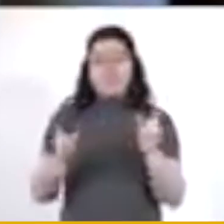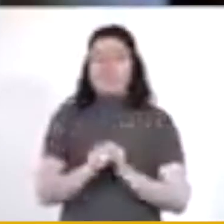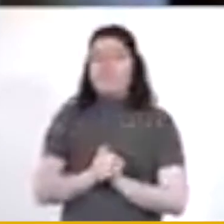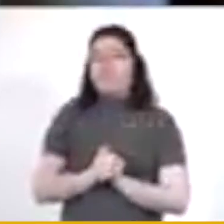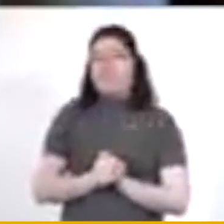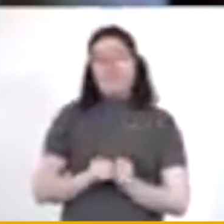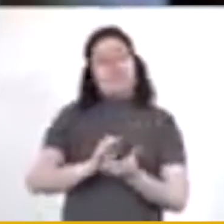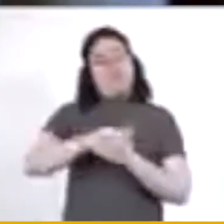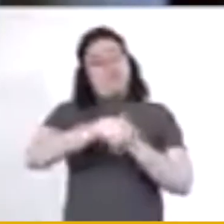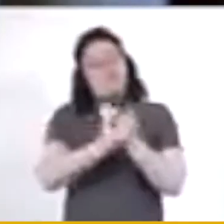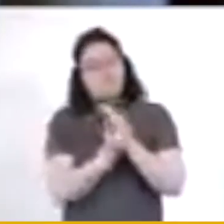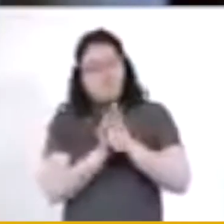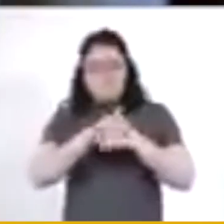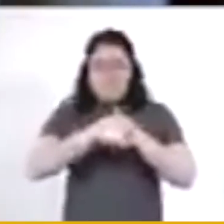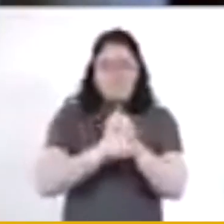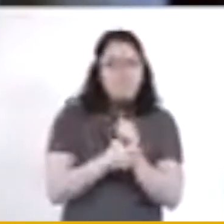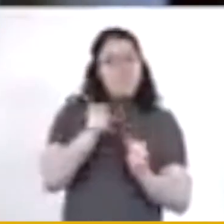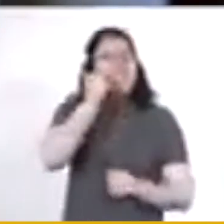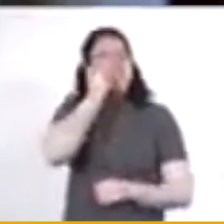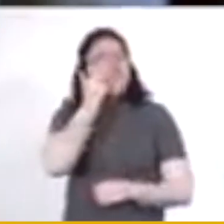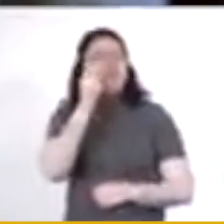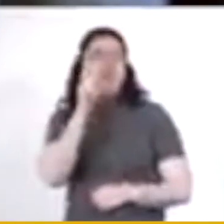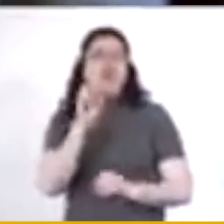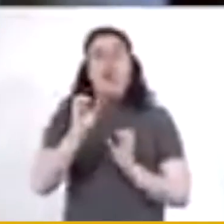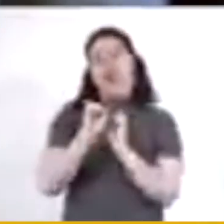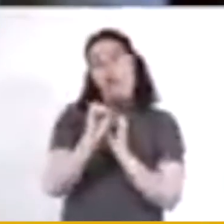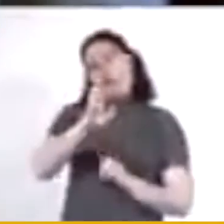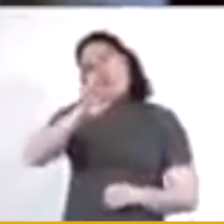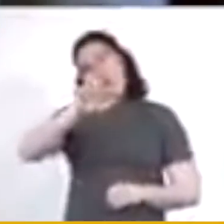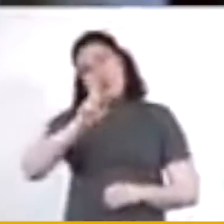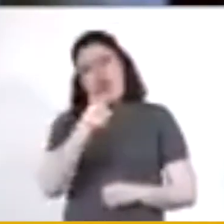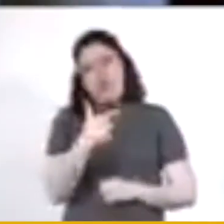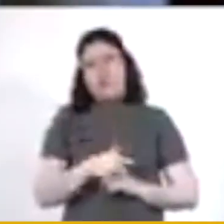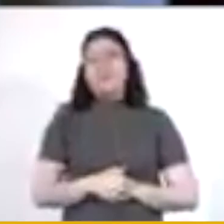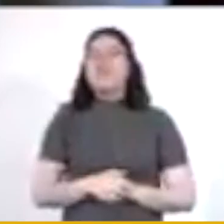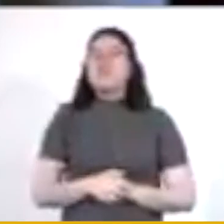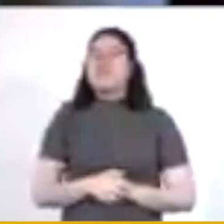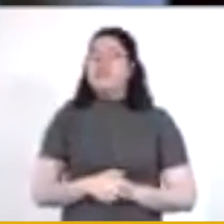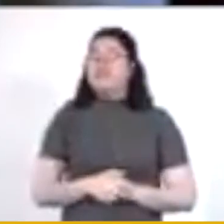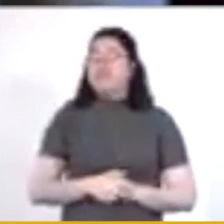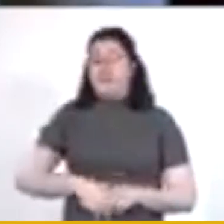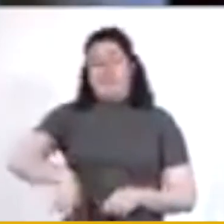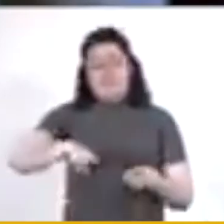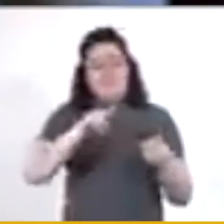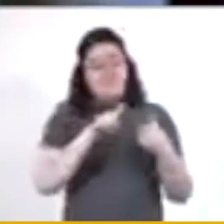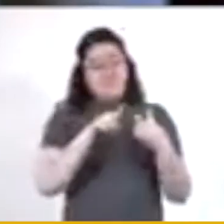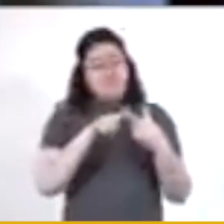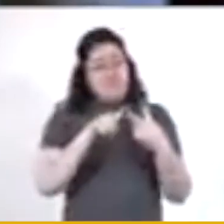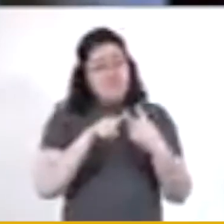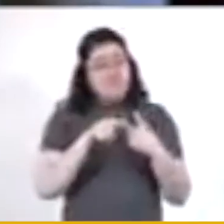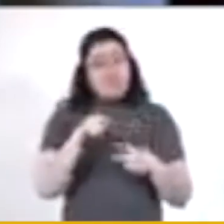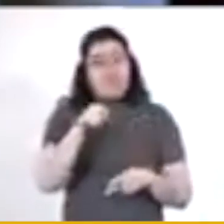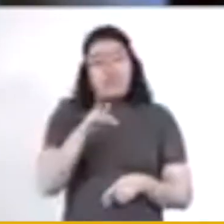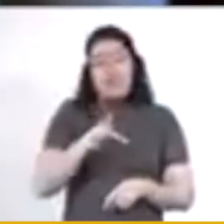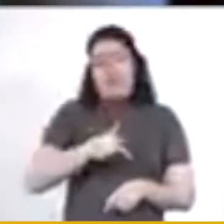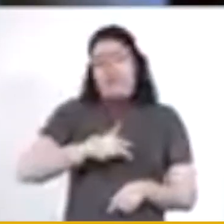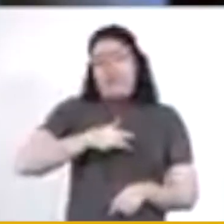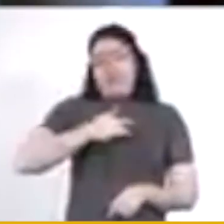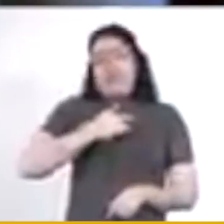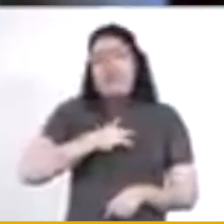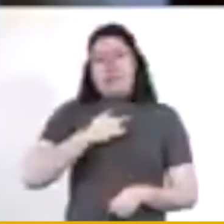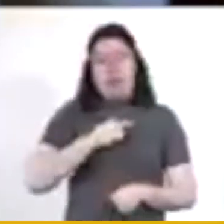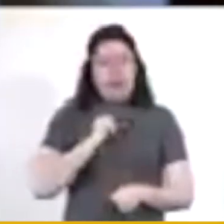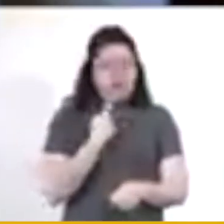y constante lavado de manos con agua y jabón o con gel. Dos, si tienes el más